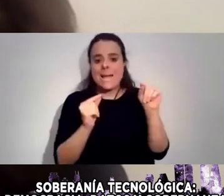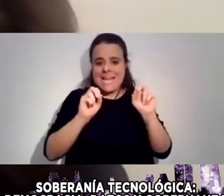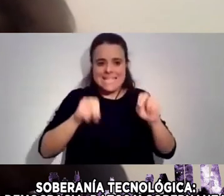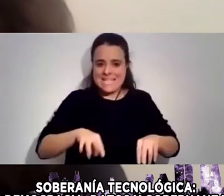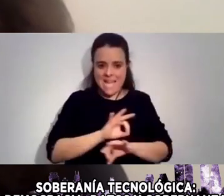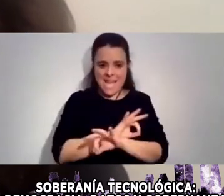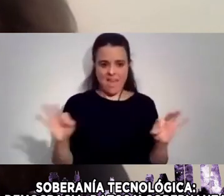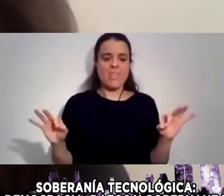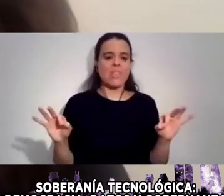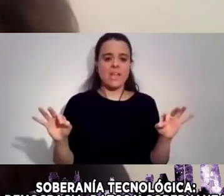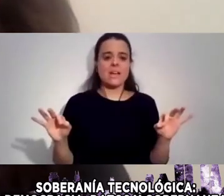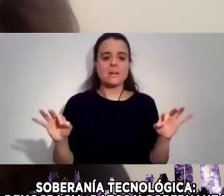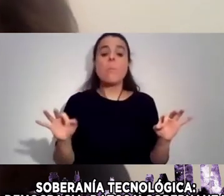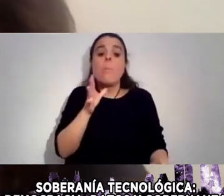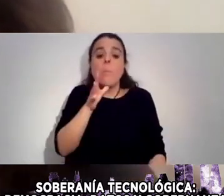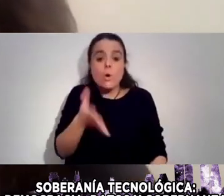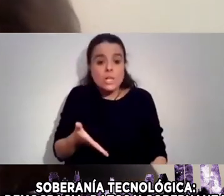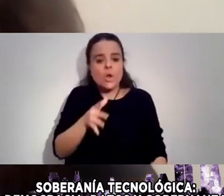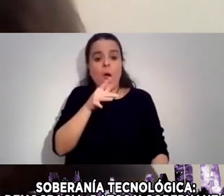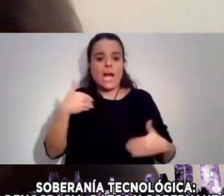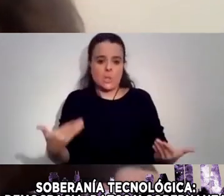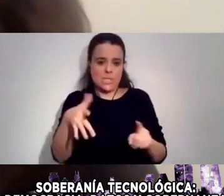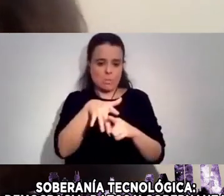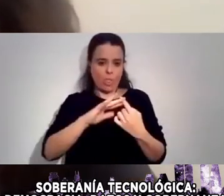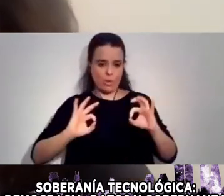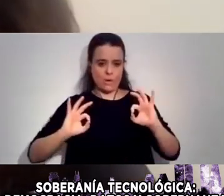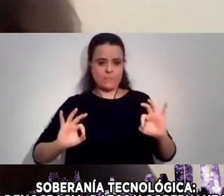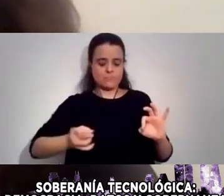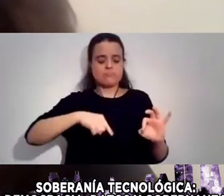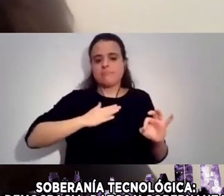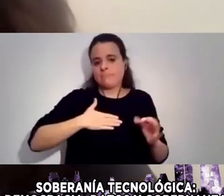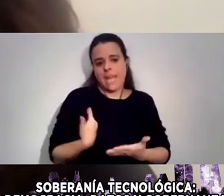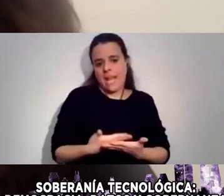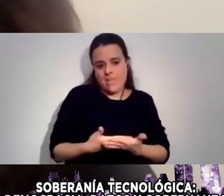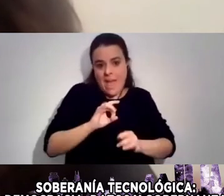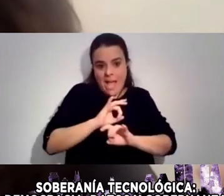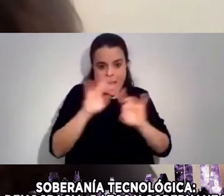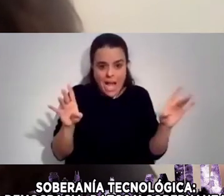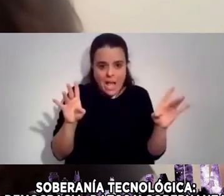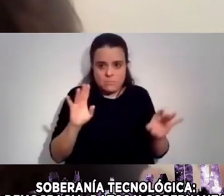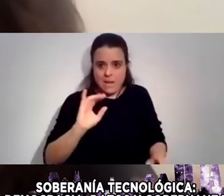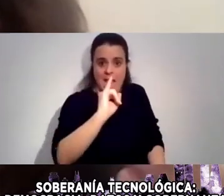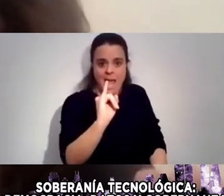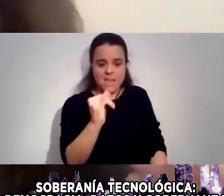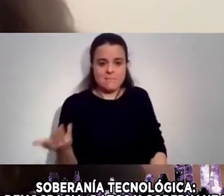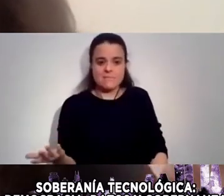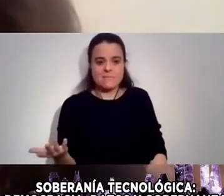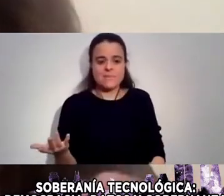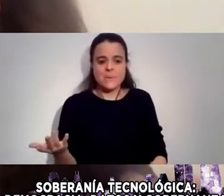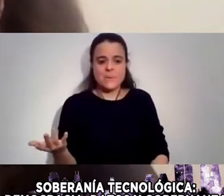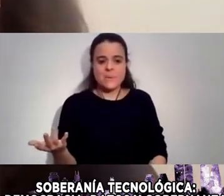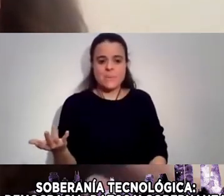Precisamente En el punto Que estamos Hoy Teníamos La evidencia Clarísima En frente De nosotros De Que